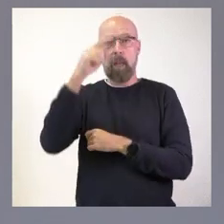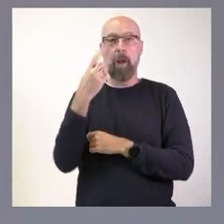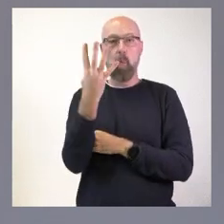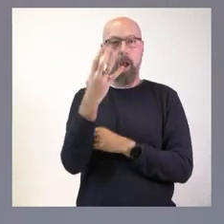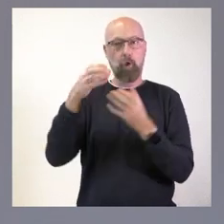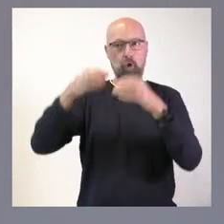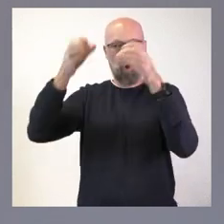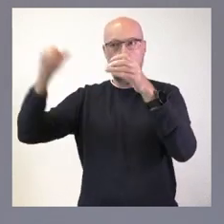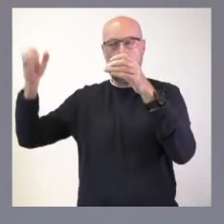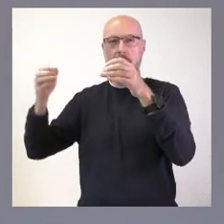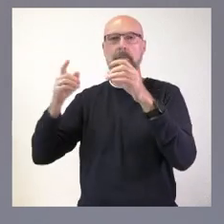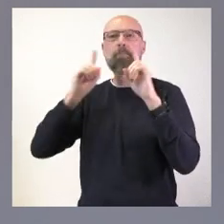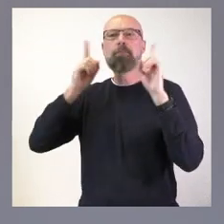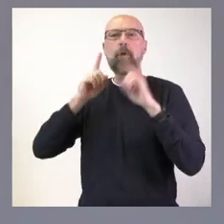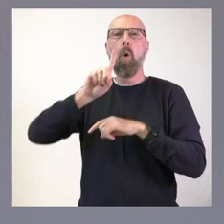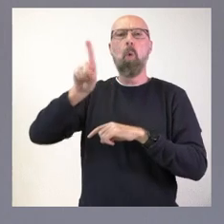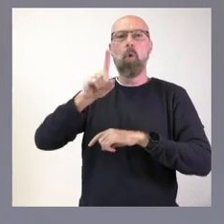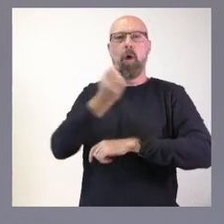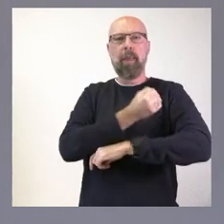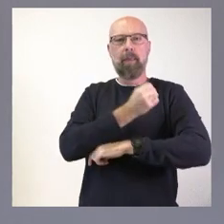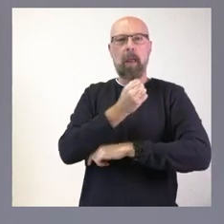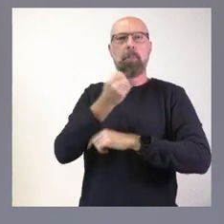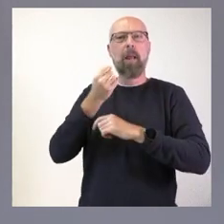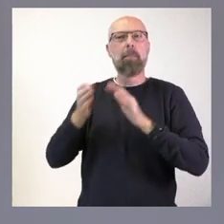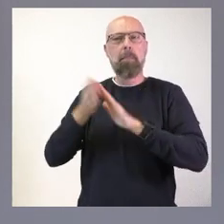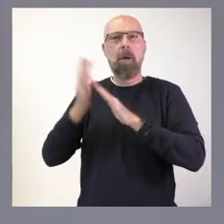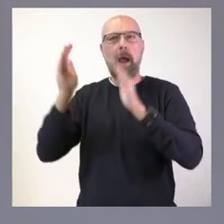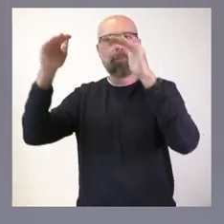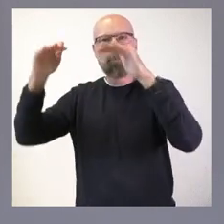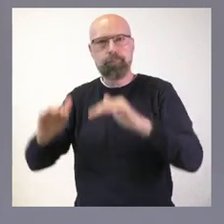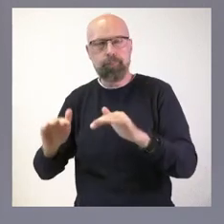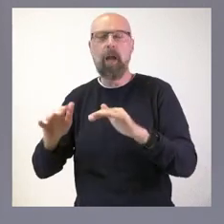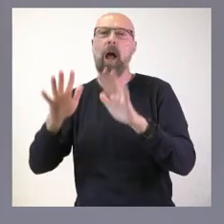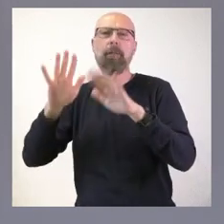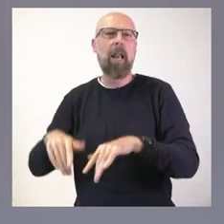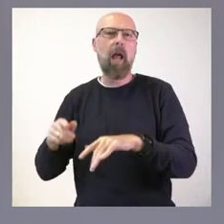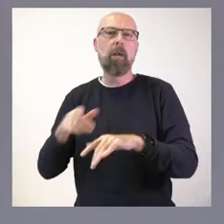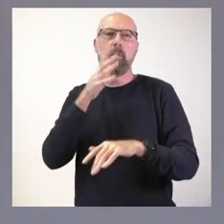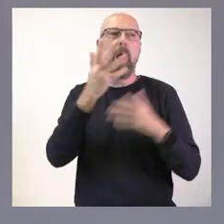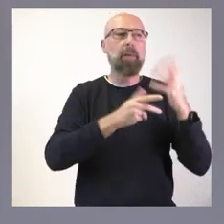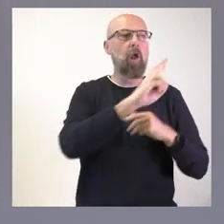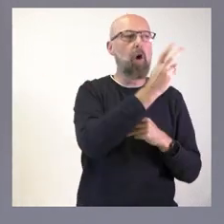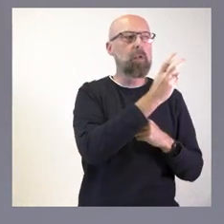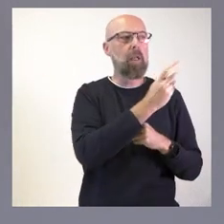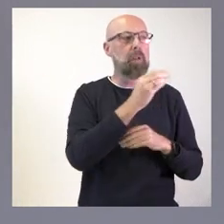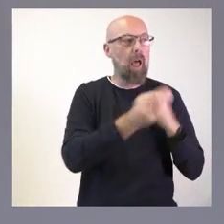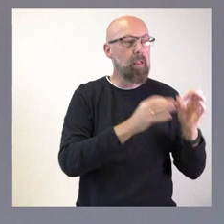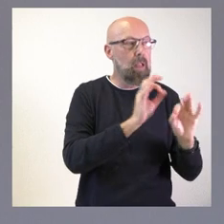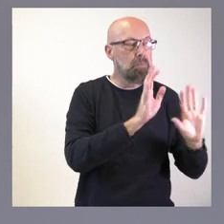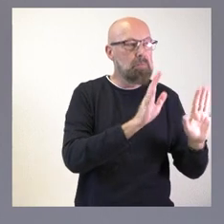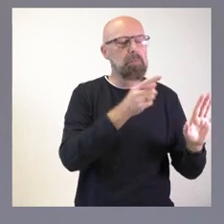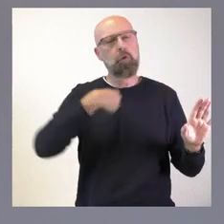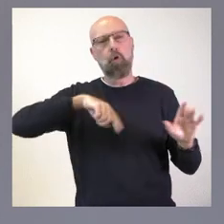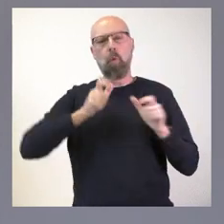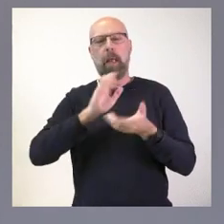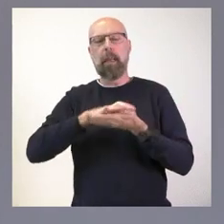de diciembre y ante también la no acción de otras Administraciones, hemos decidido también nosotros desde la Junta de